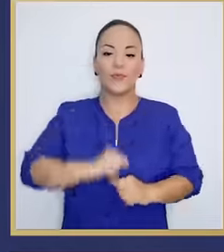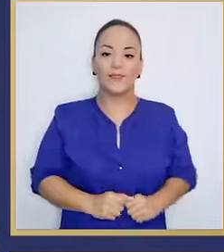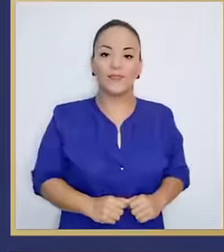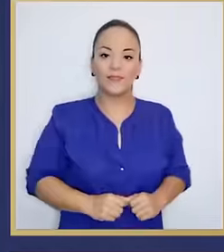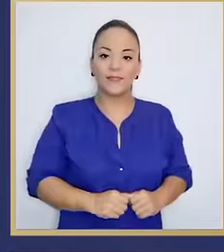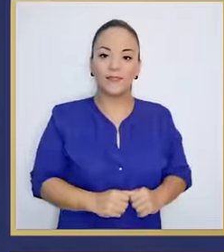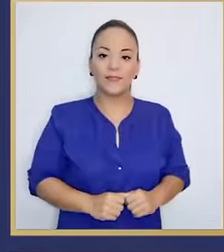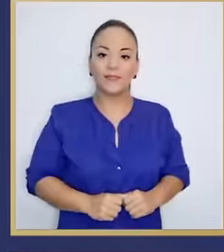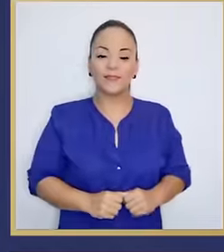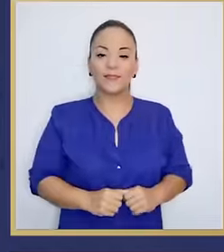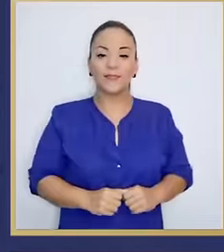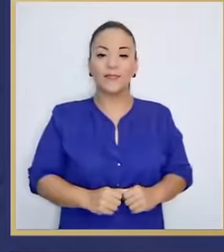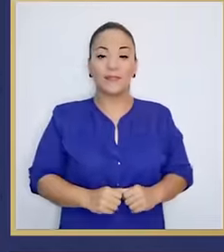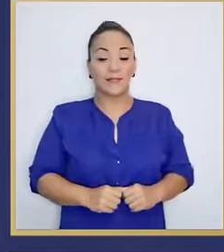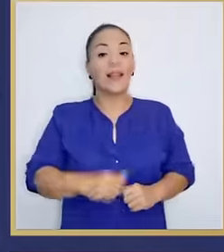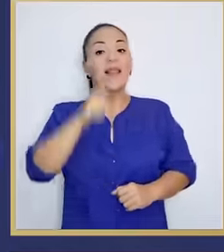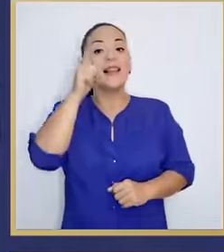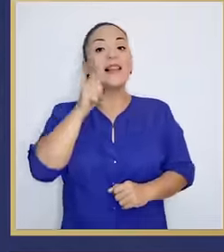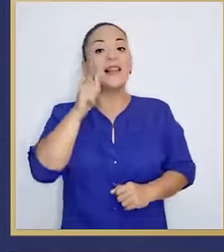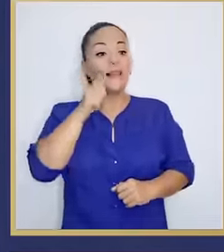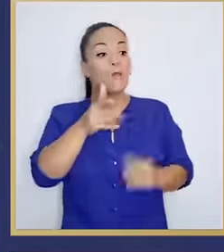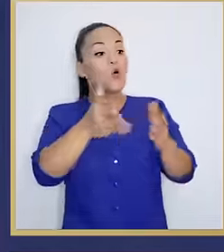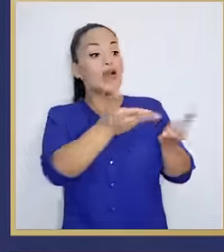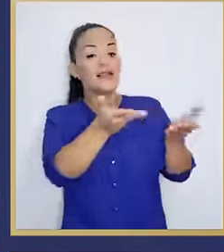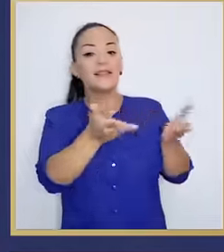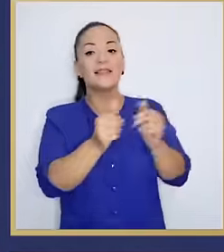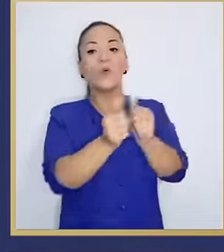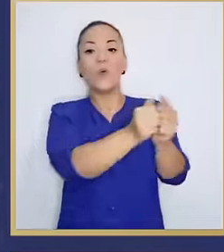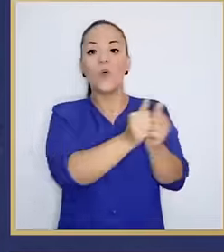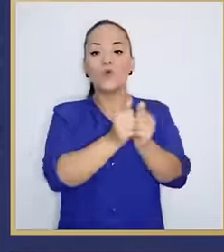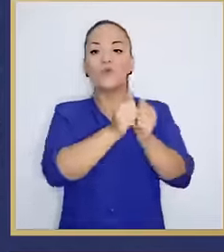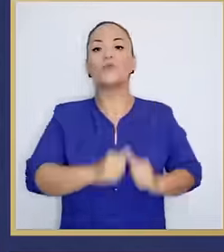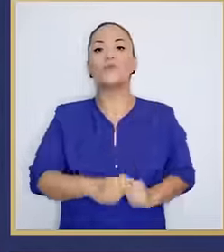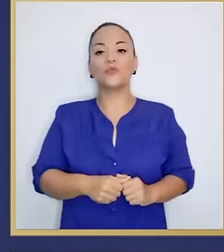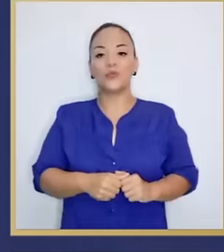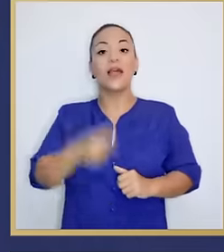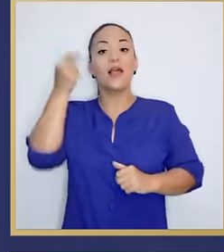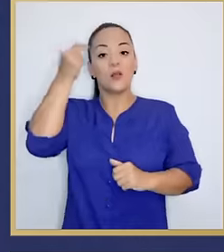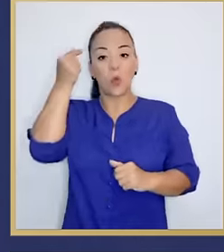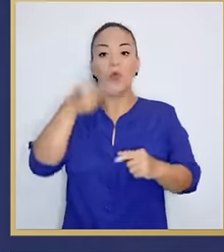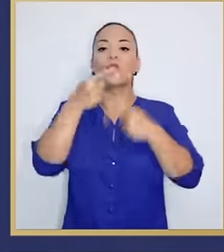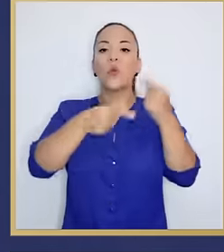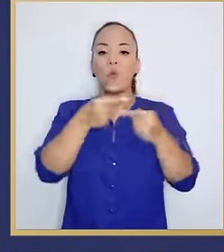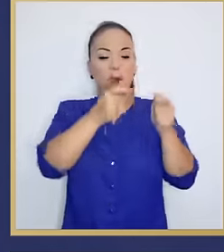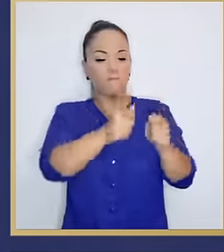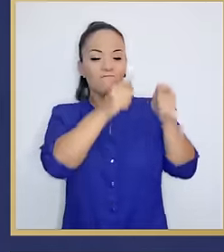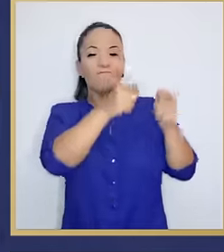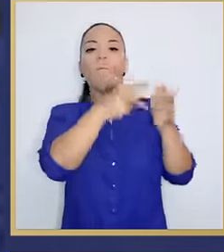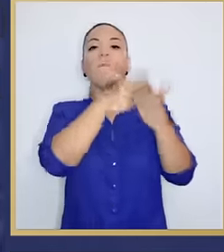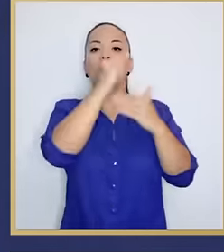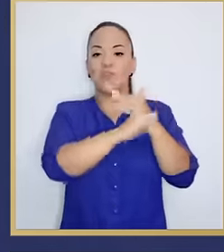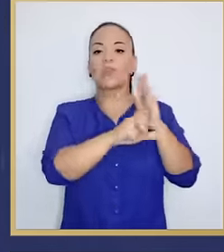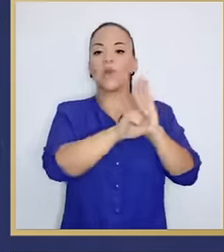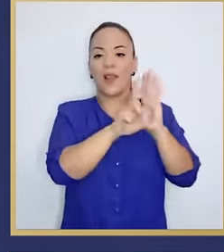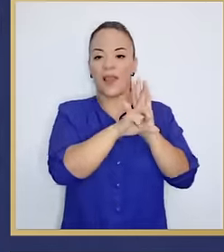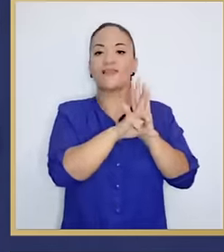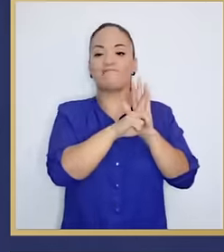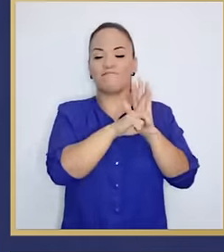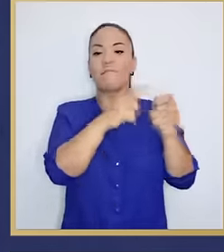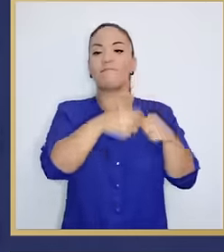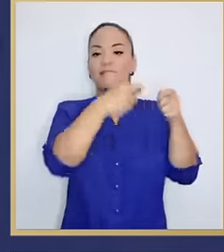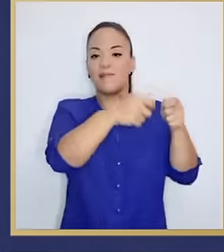Limoneses, juntos. El gobierno va a presentar este proyecto de ley. Me vamos a